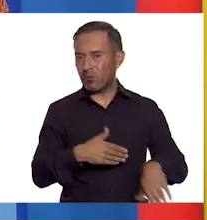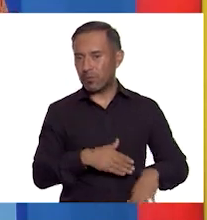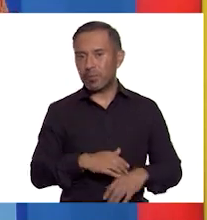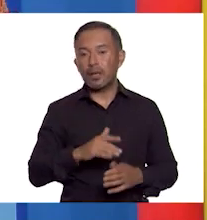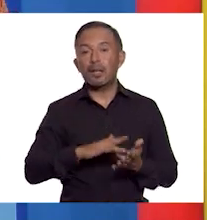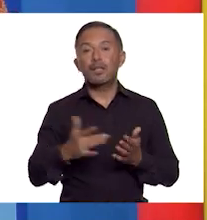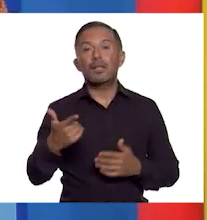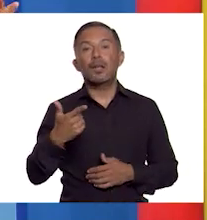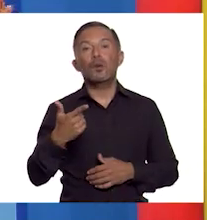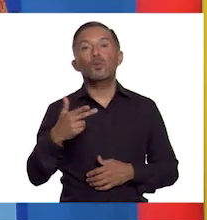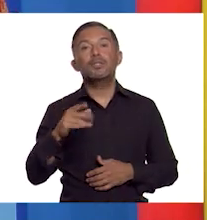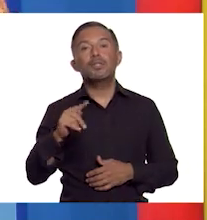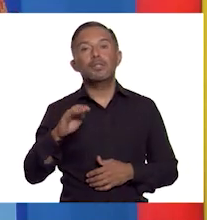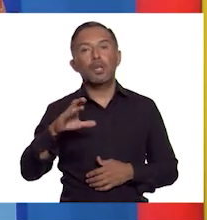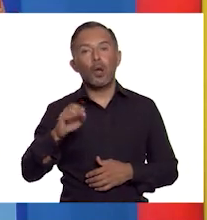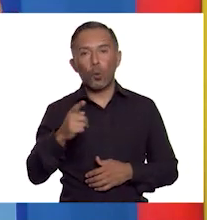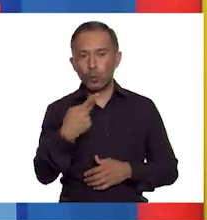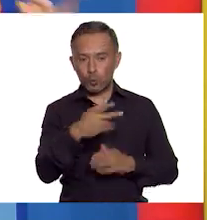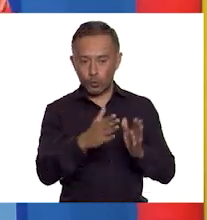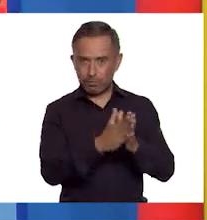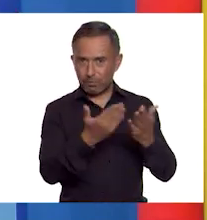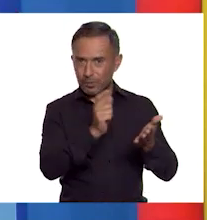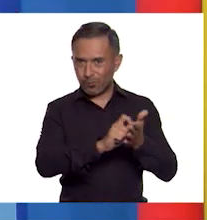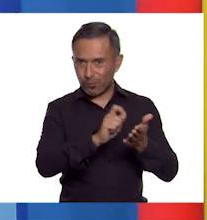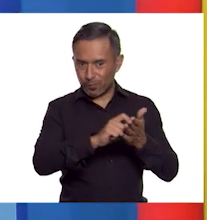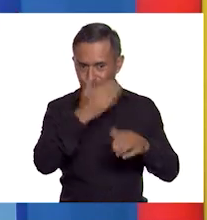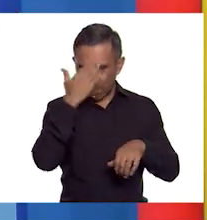sus memorias siguen vigentes hasta nuestros días.